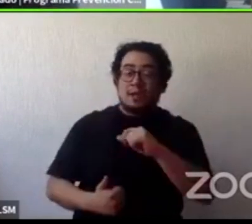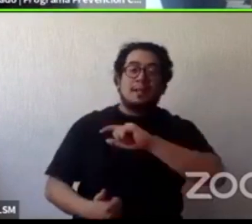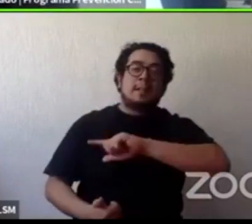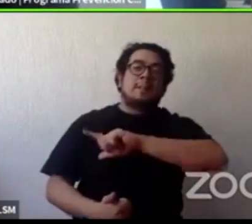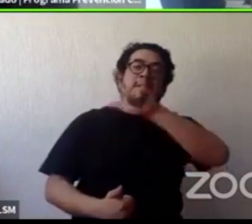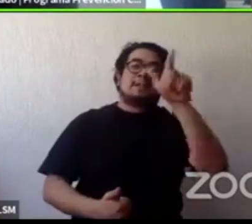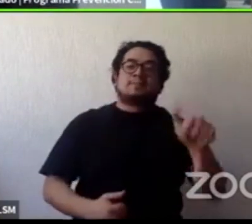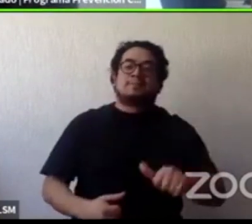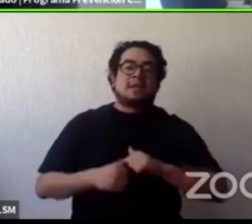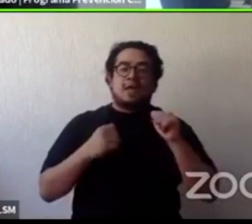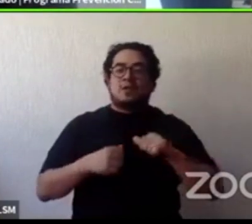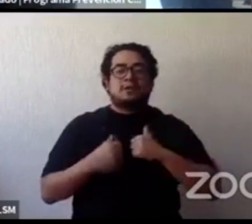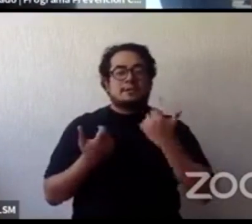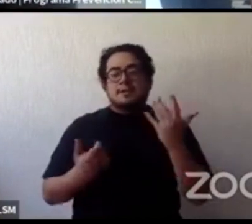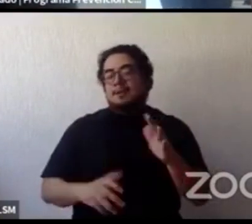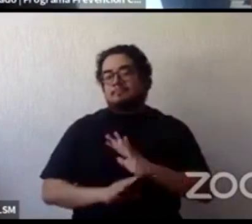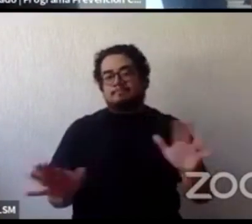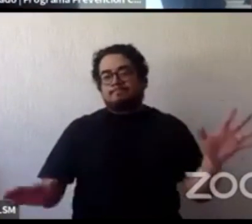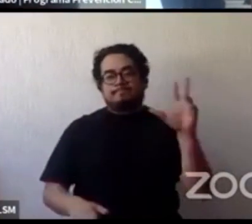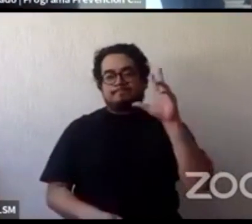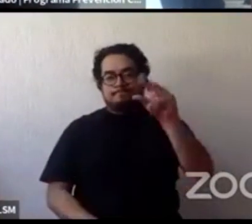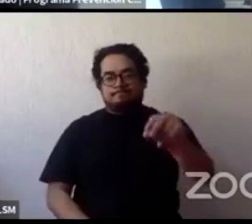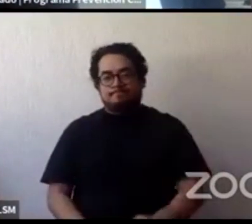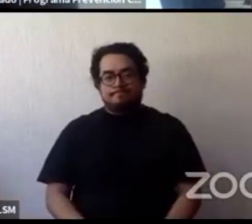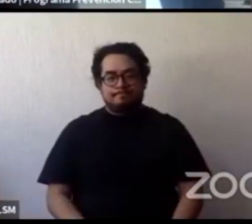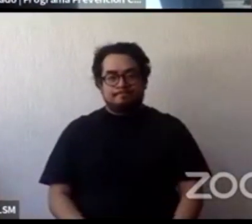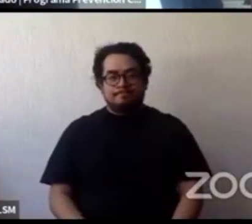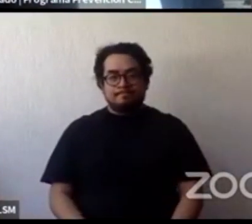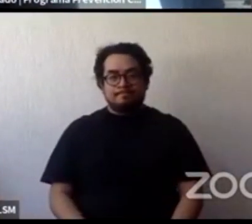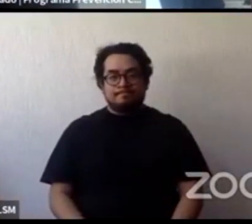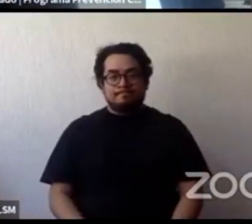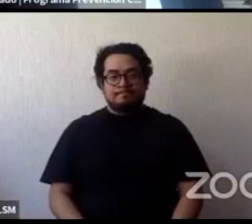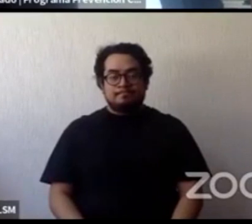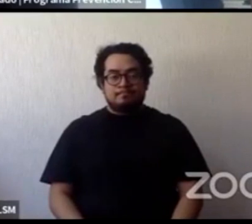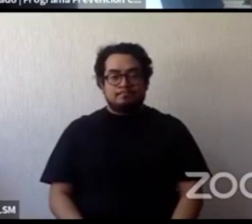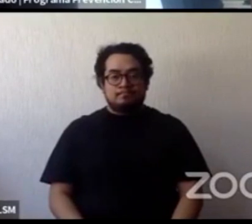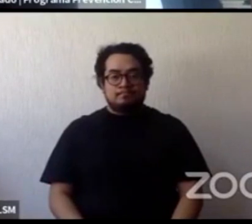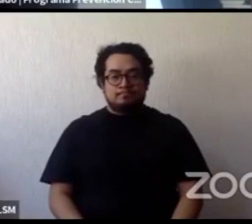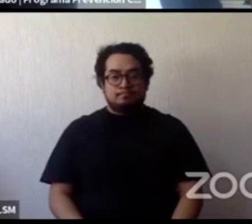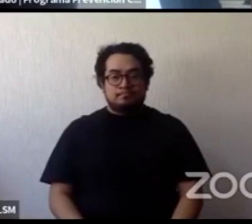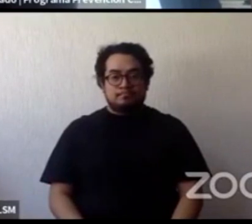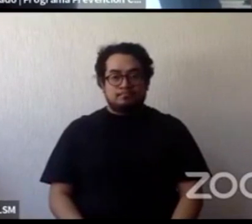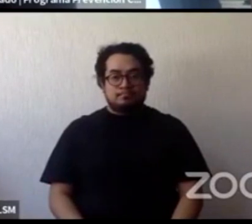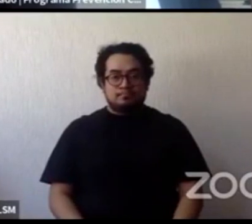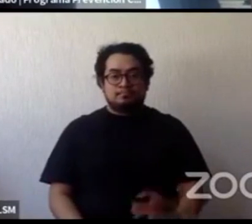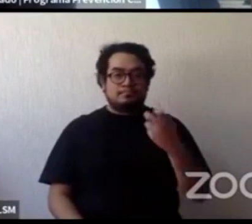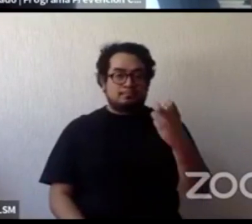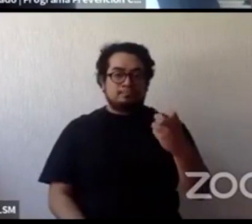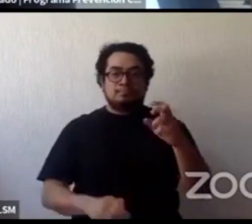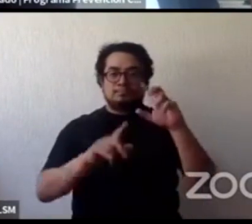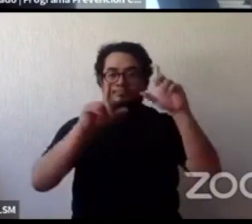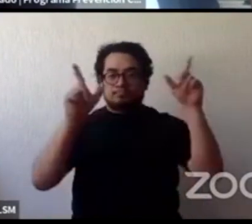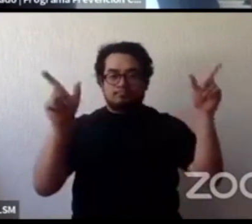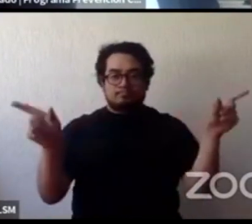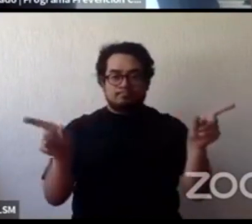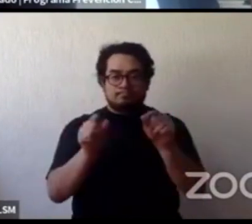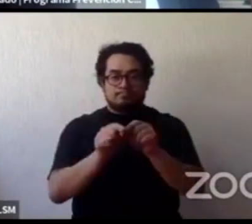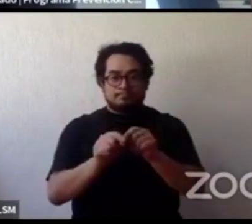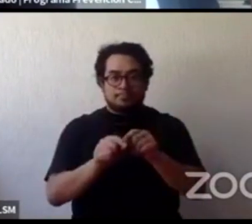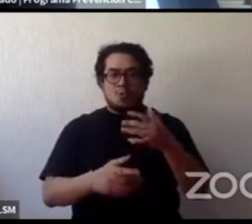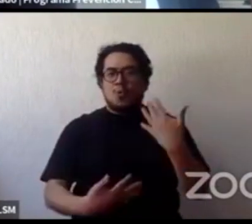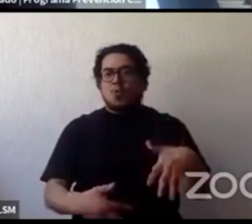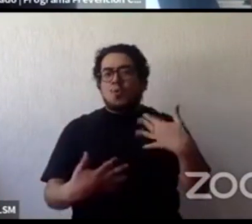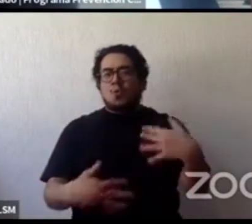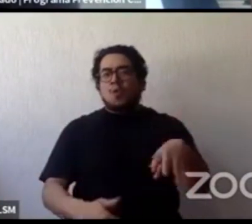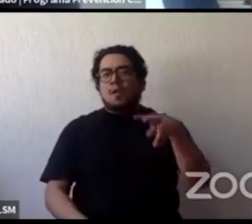la adolescencia bueno pues muchas gracias con esto con esto cerramos de verdad cuántas lecciones